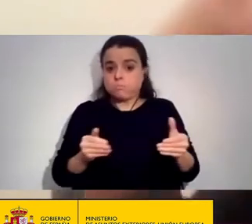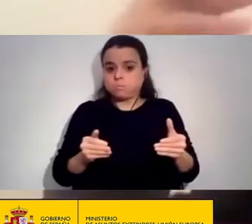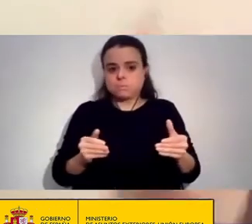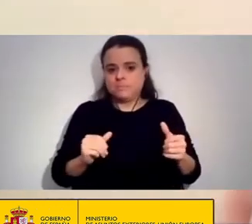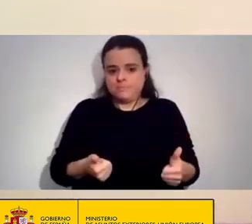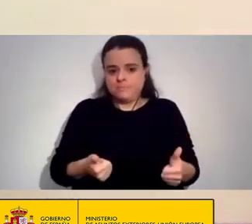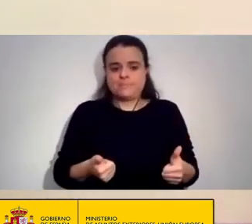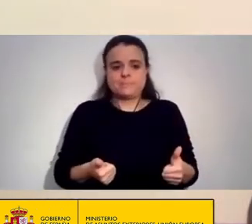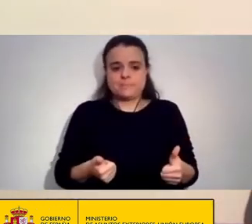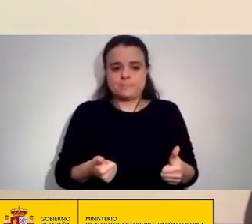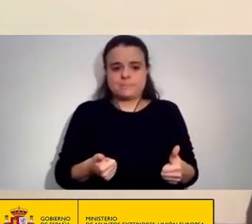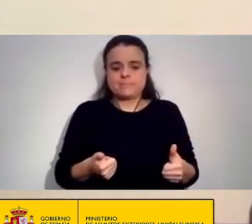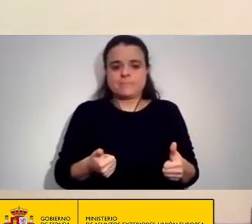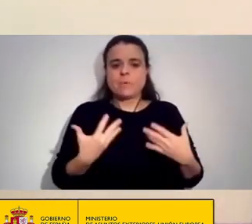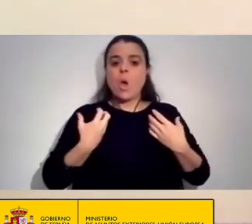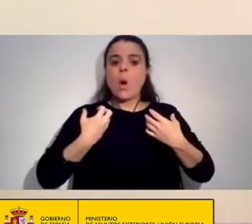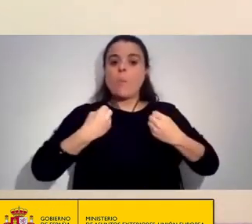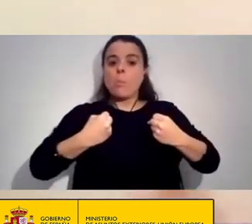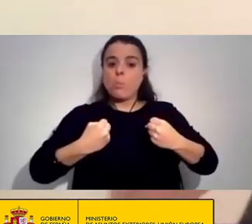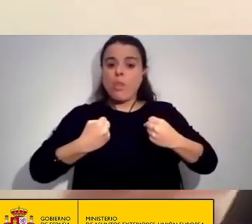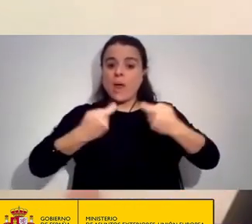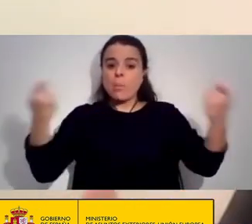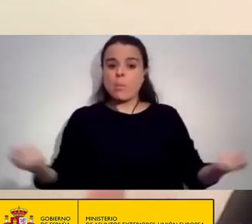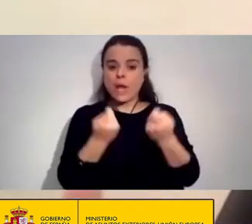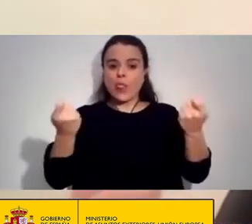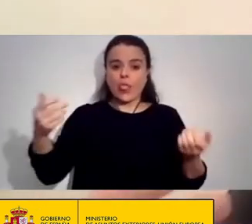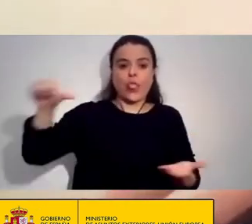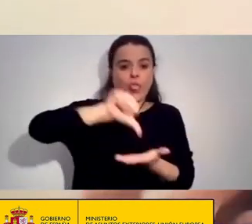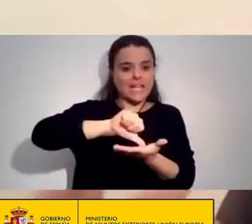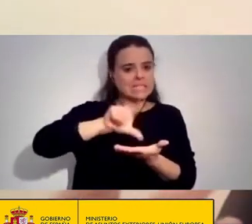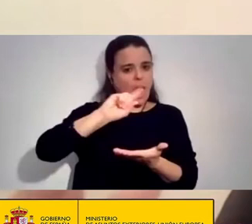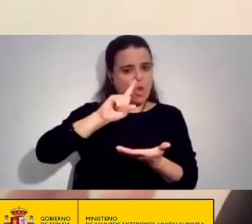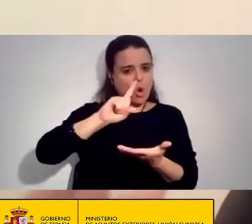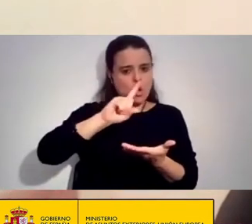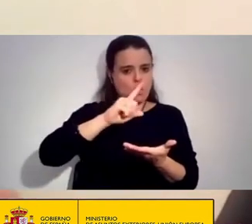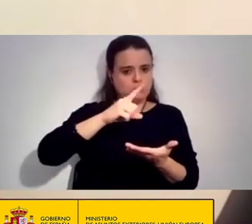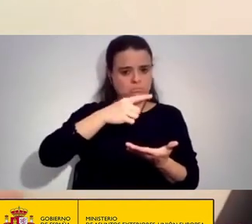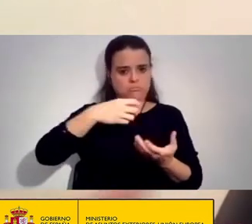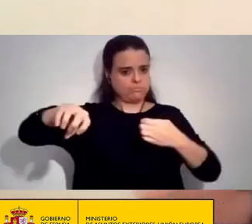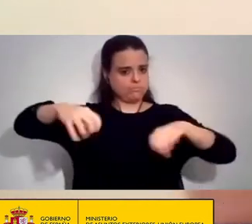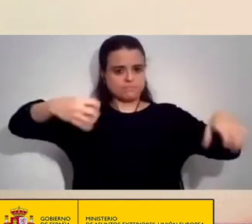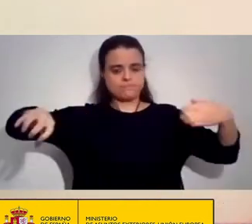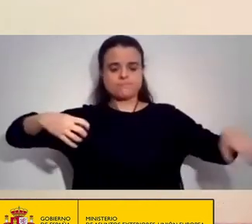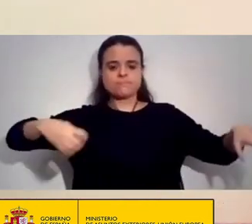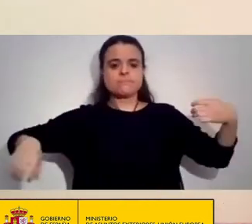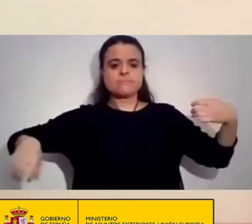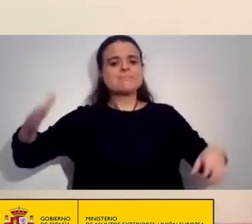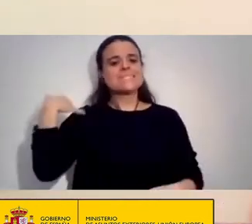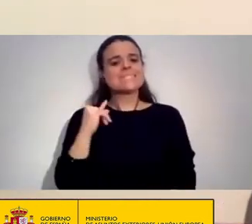Un poder Descentralizado De las publicaciones Y aún existía Una posibilidad De Tener un medio